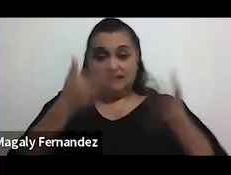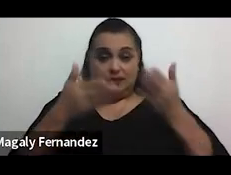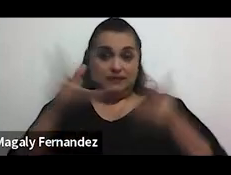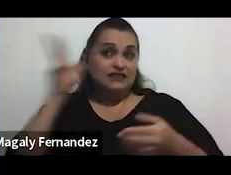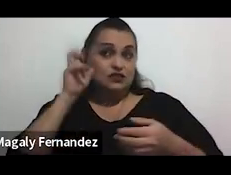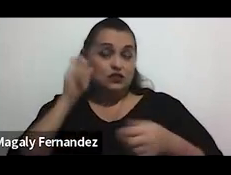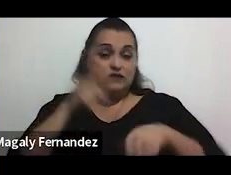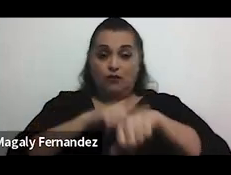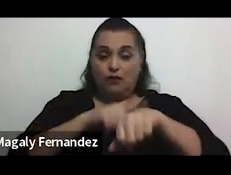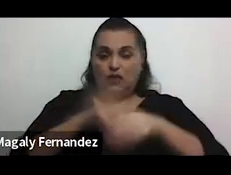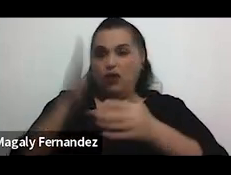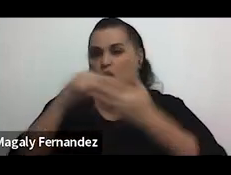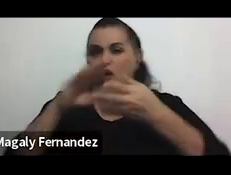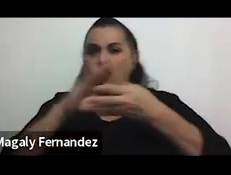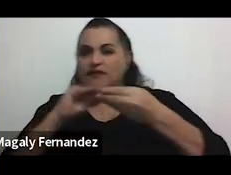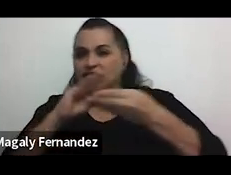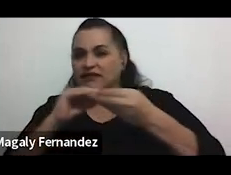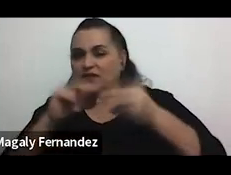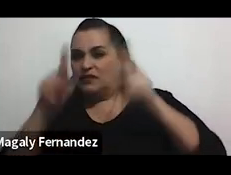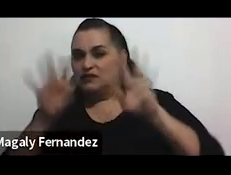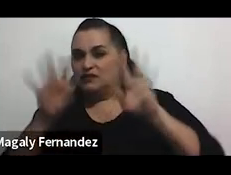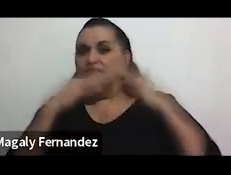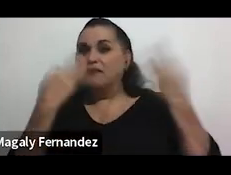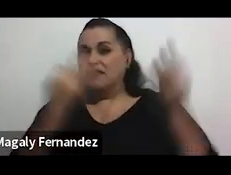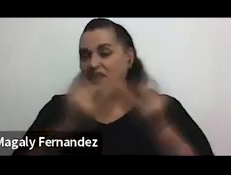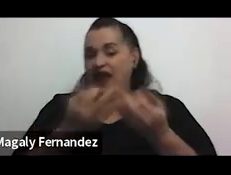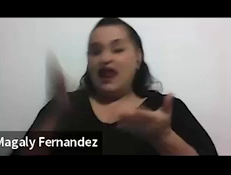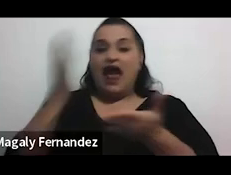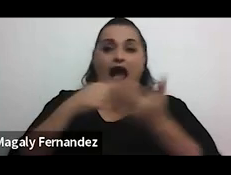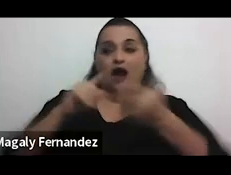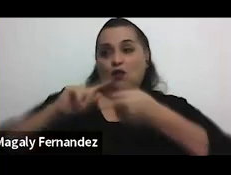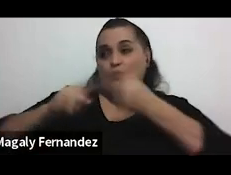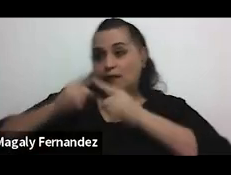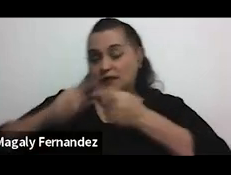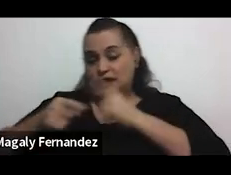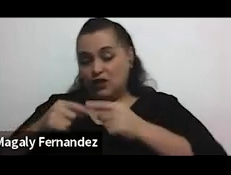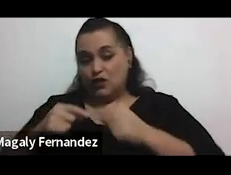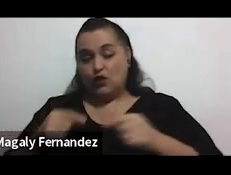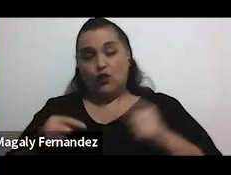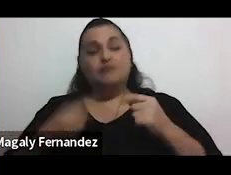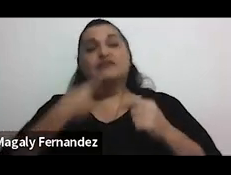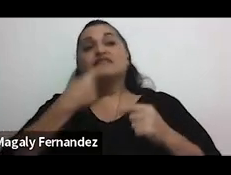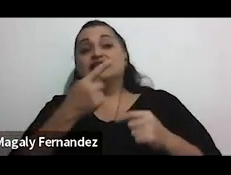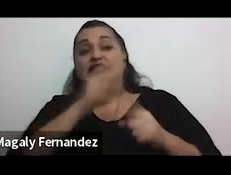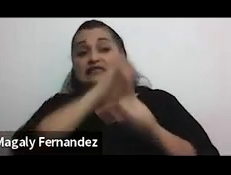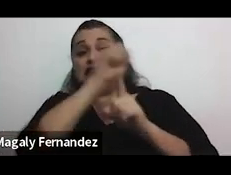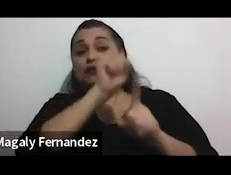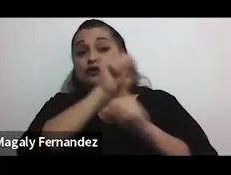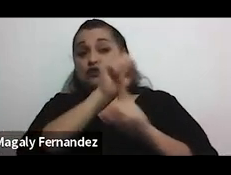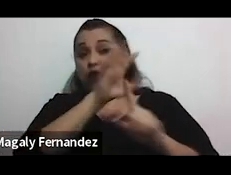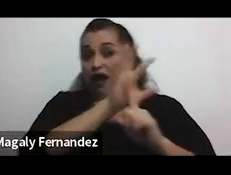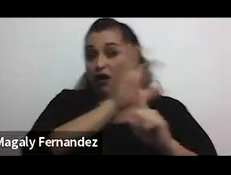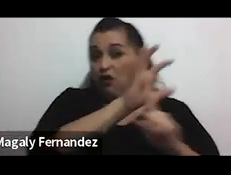momento algún comentario de alguna persona familiar, alguna amistad, que cuando se manifiesta alguna situación de acoso,